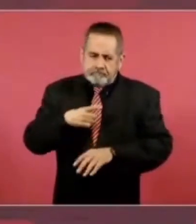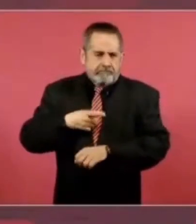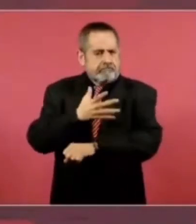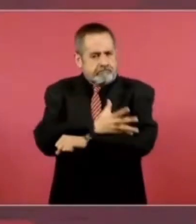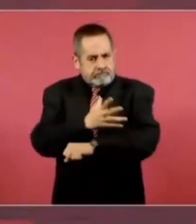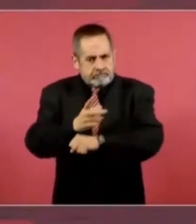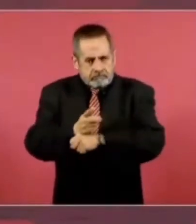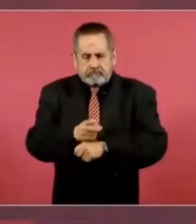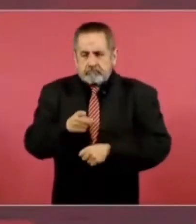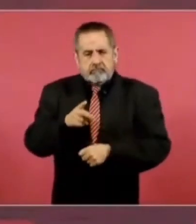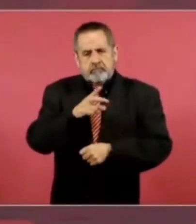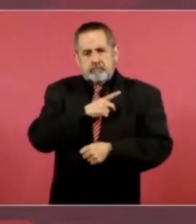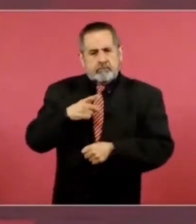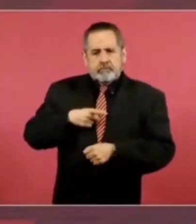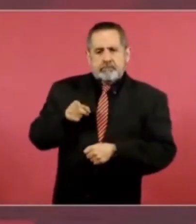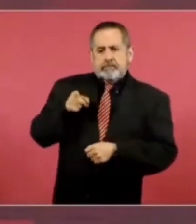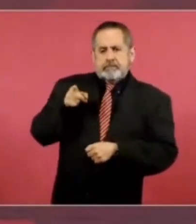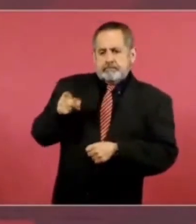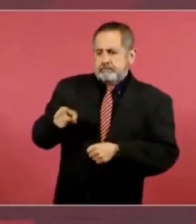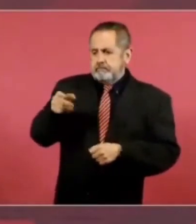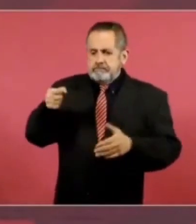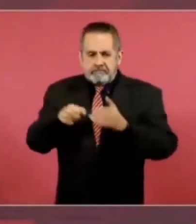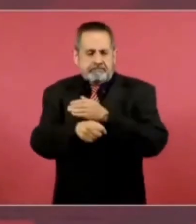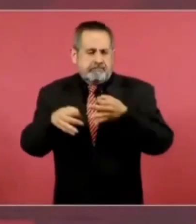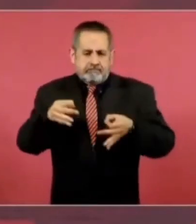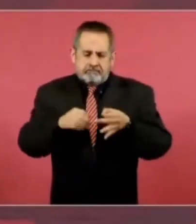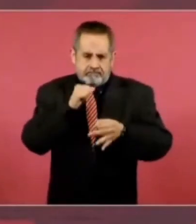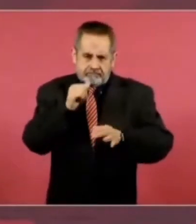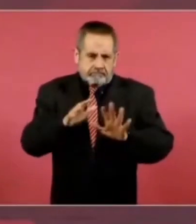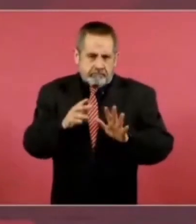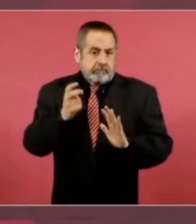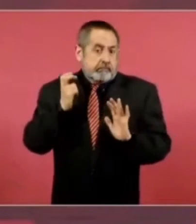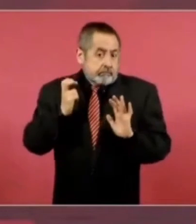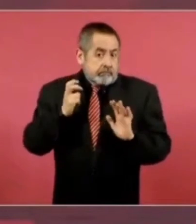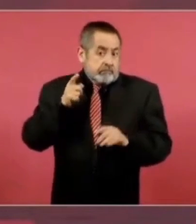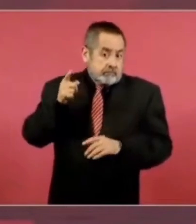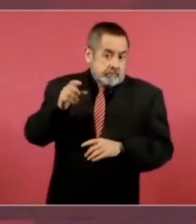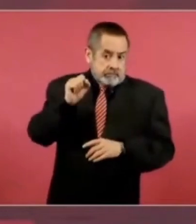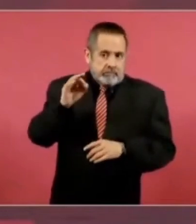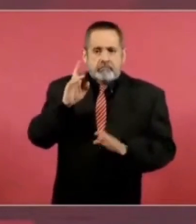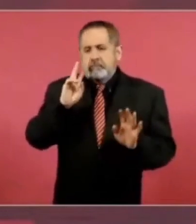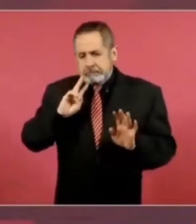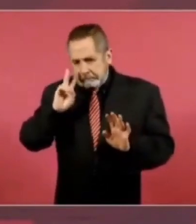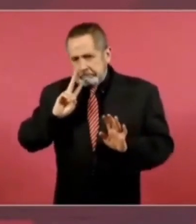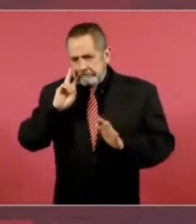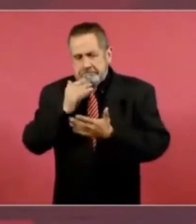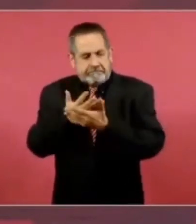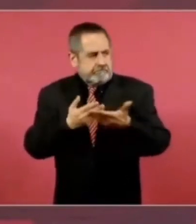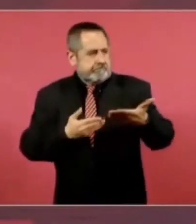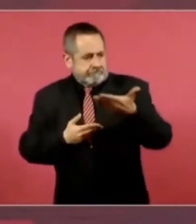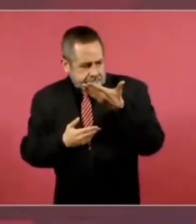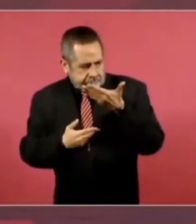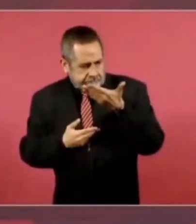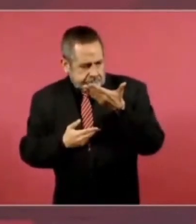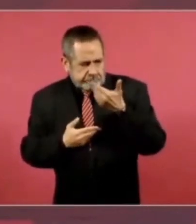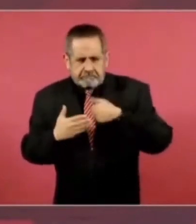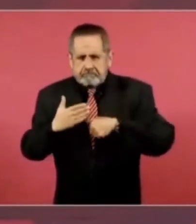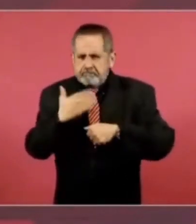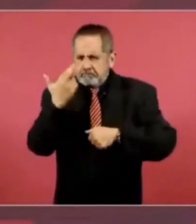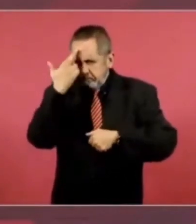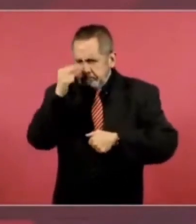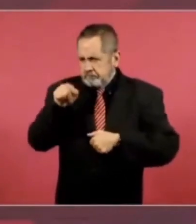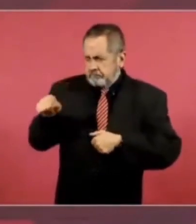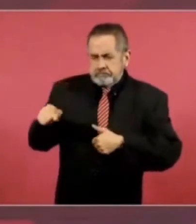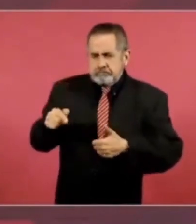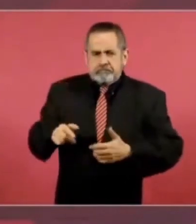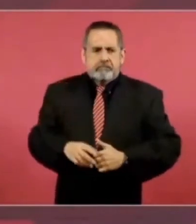sido sometidos a juicios. Esa es su función. Entonces, vamos a esperar que nos den. Y en